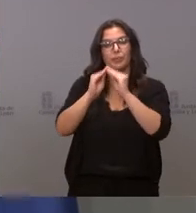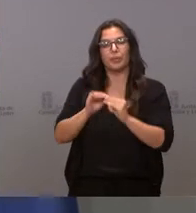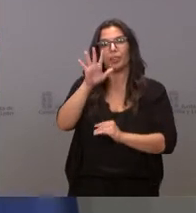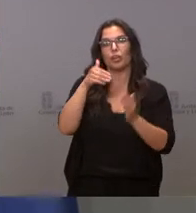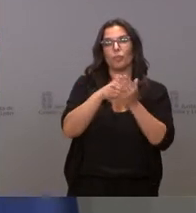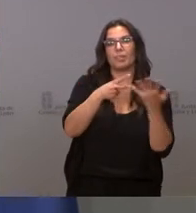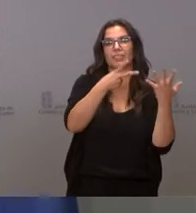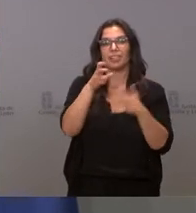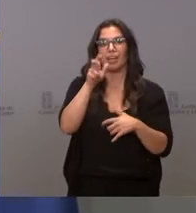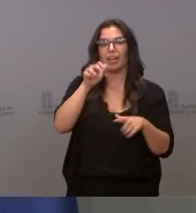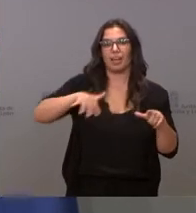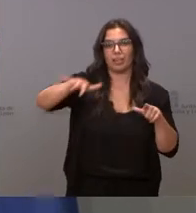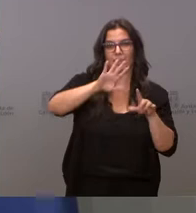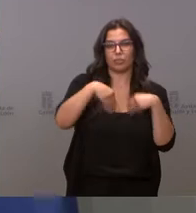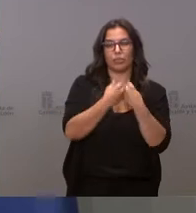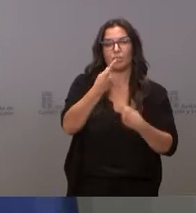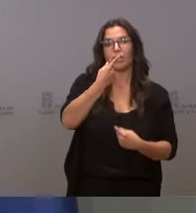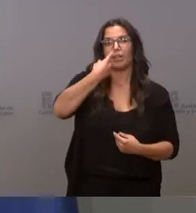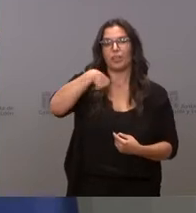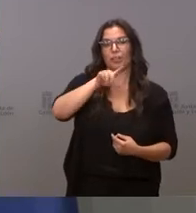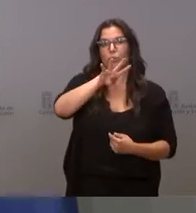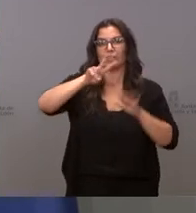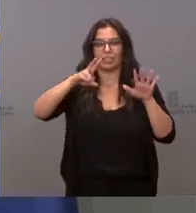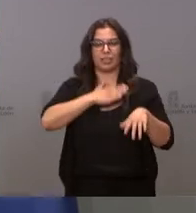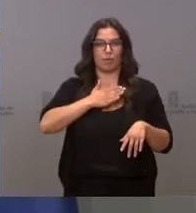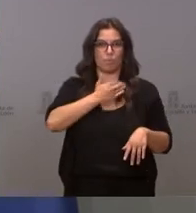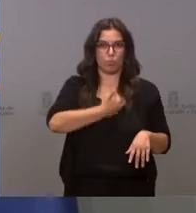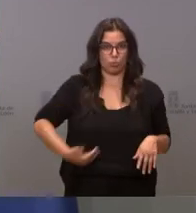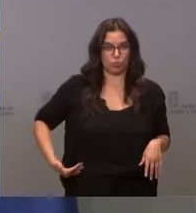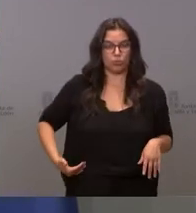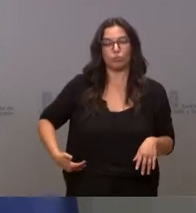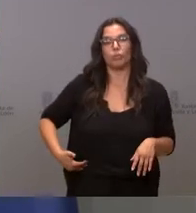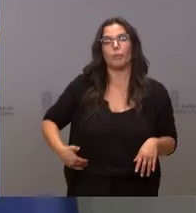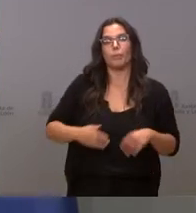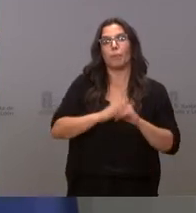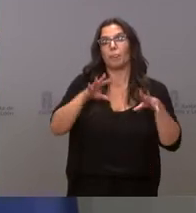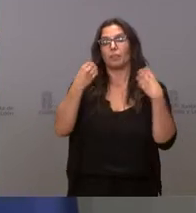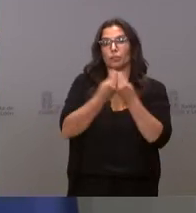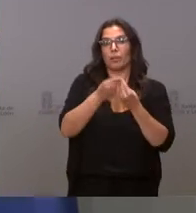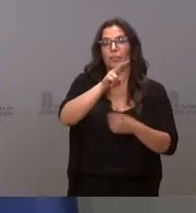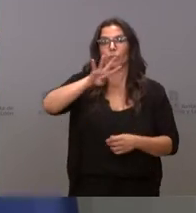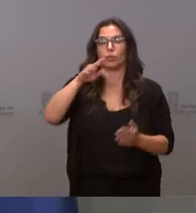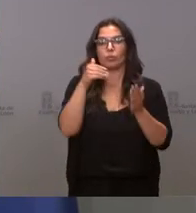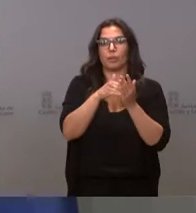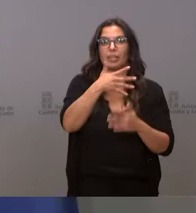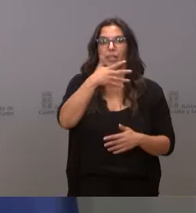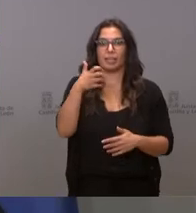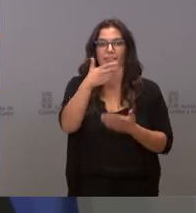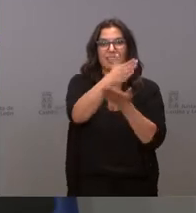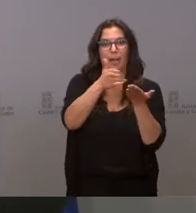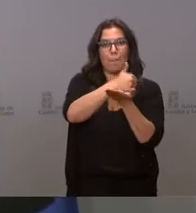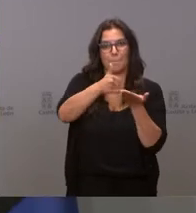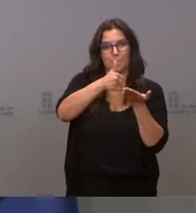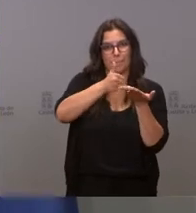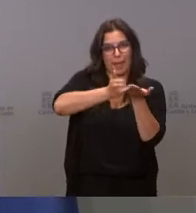hectáreas de 1.147 propietarios. Tenían un total de 24.500 parcelas con una